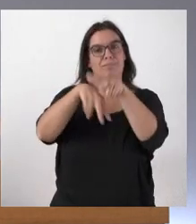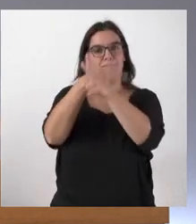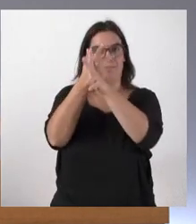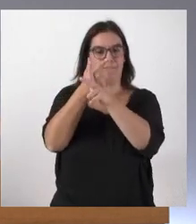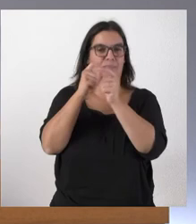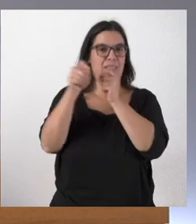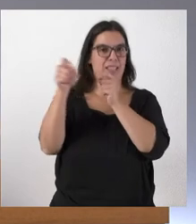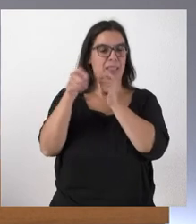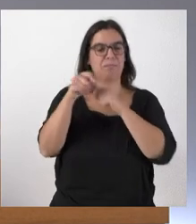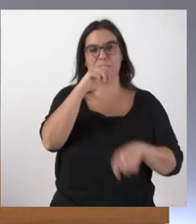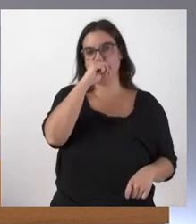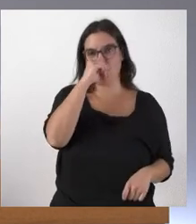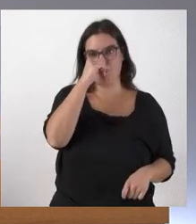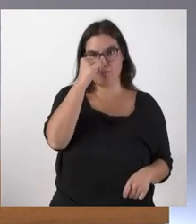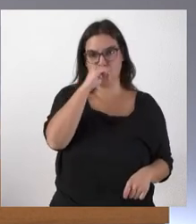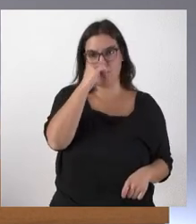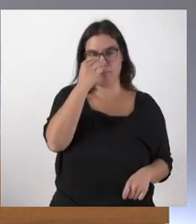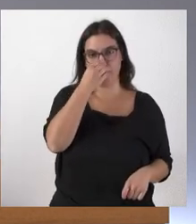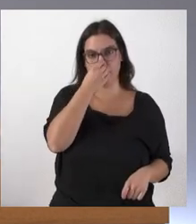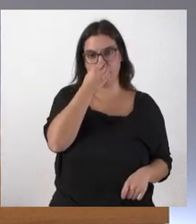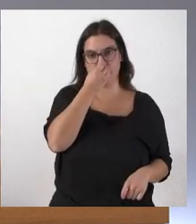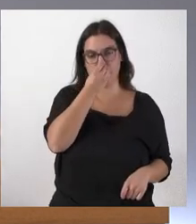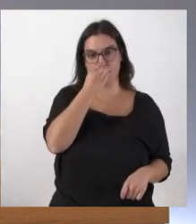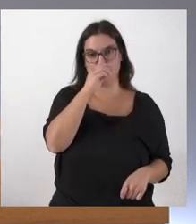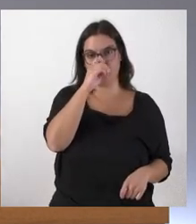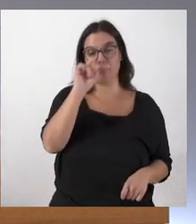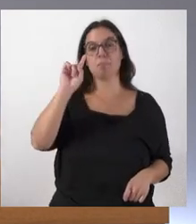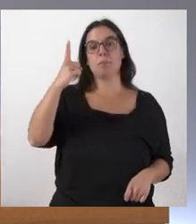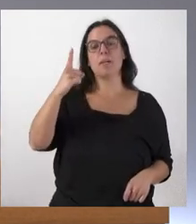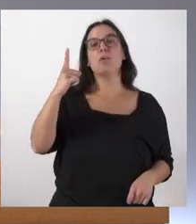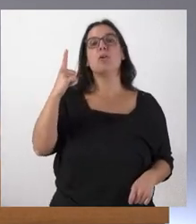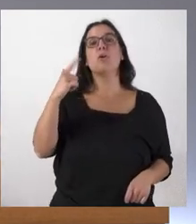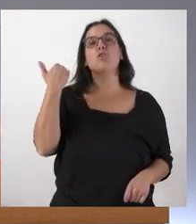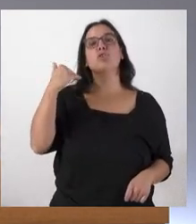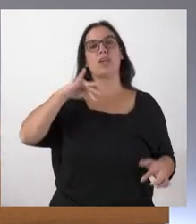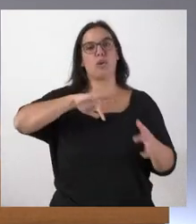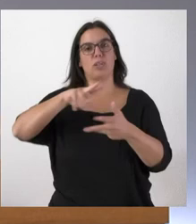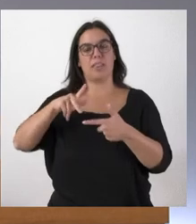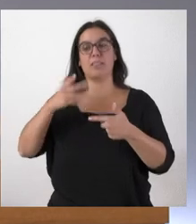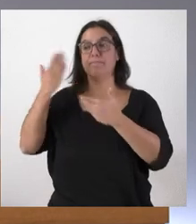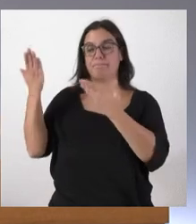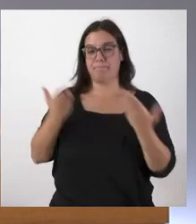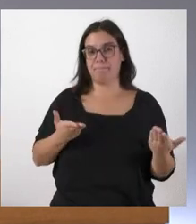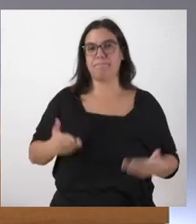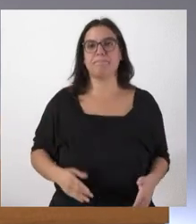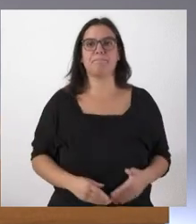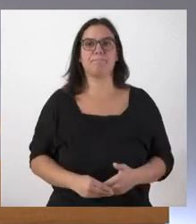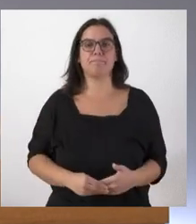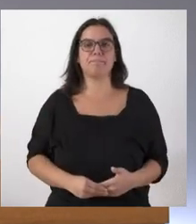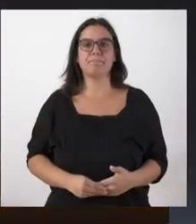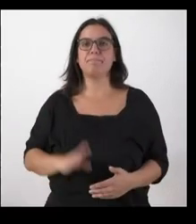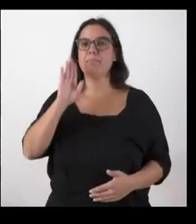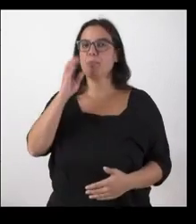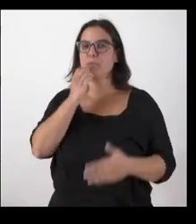forma telemática vamos a iniciarlo hoy en Soria con Iziar Ortega de Soria Noticias cuando quieras Iziar adelante buenos días